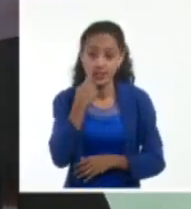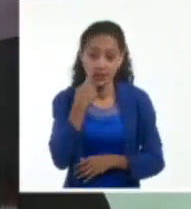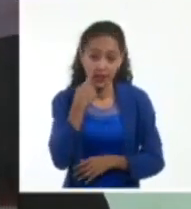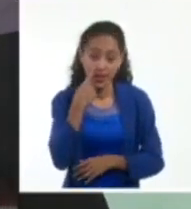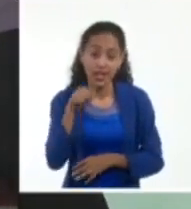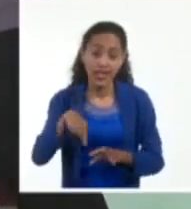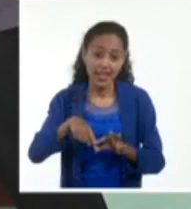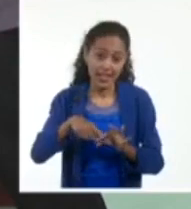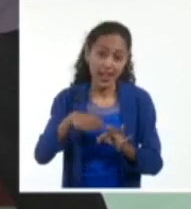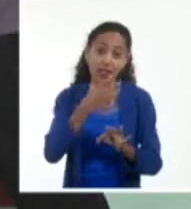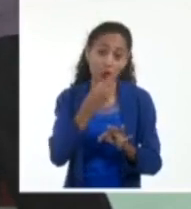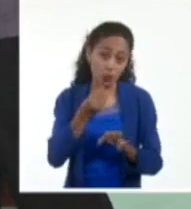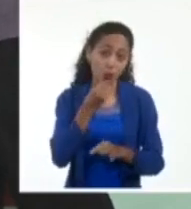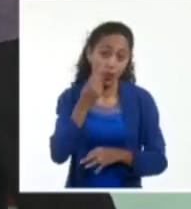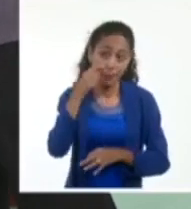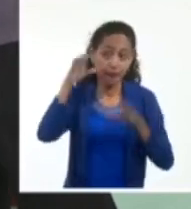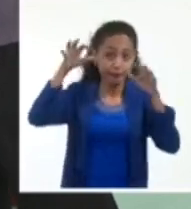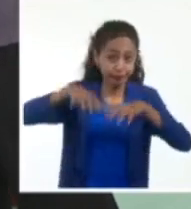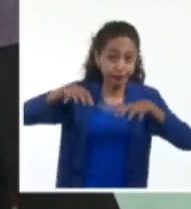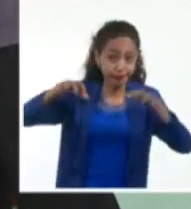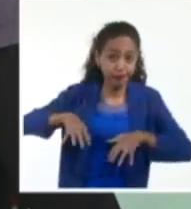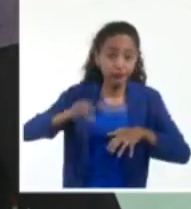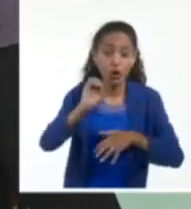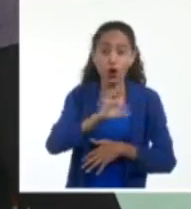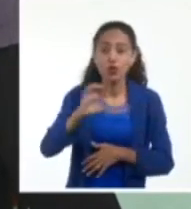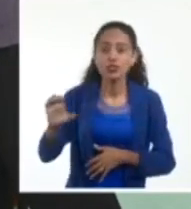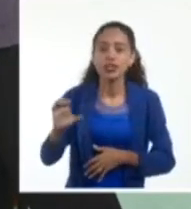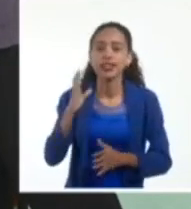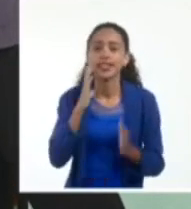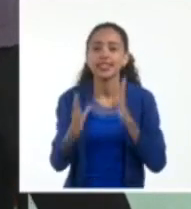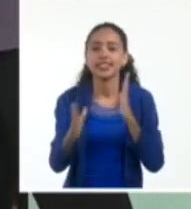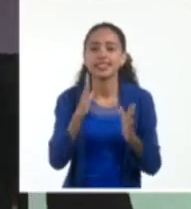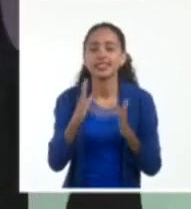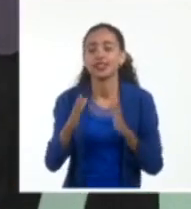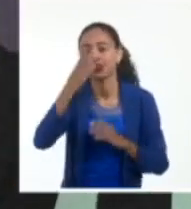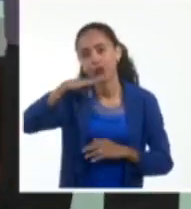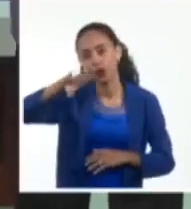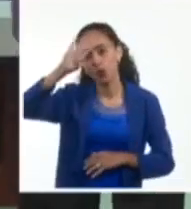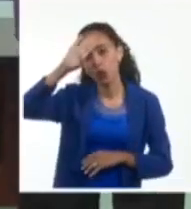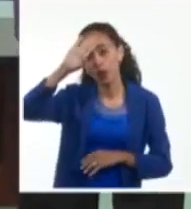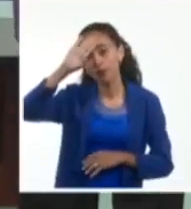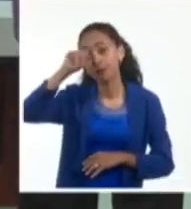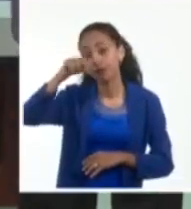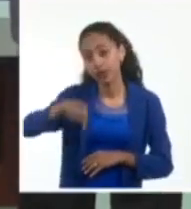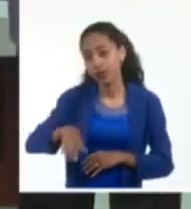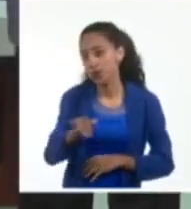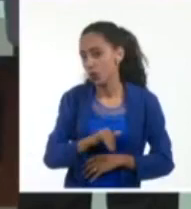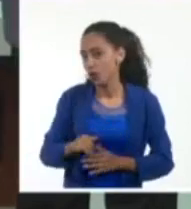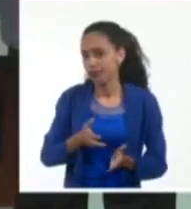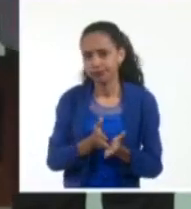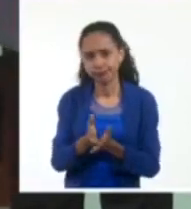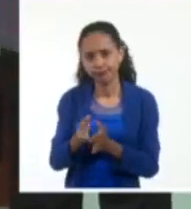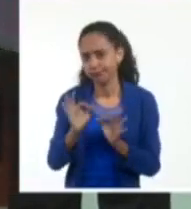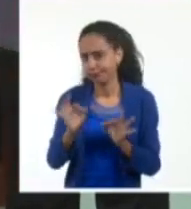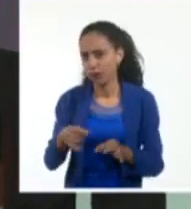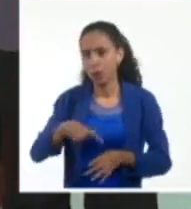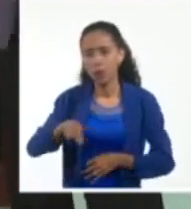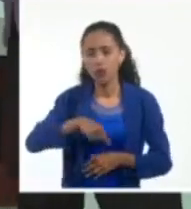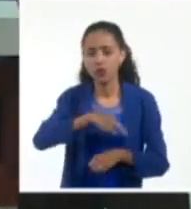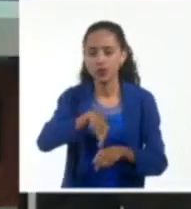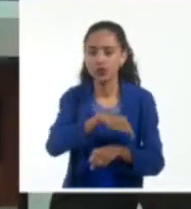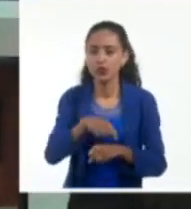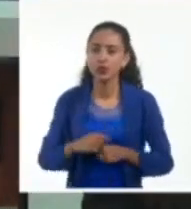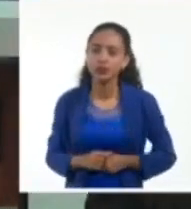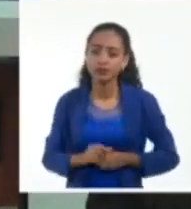isla de la juventud y casi todo el occidente y el centro del país. Y situación que se va a mantener en las próximas horas.